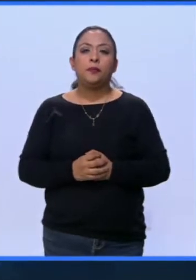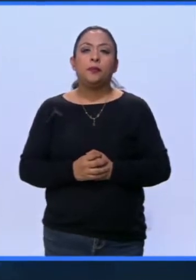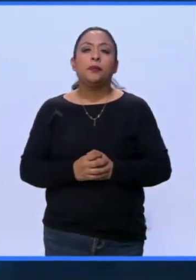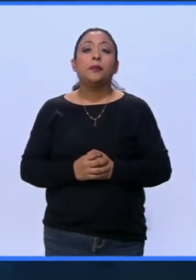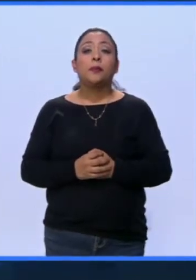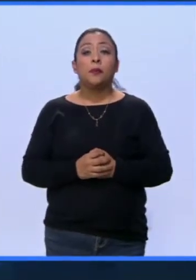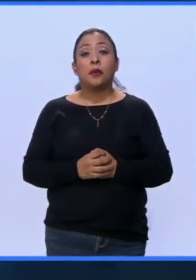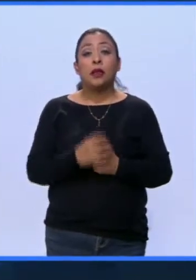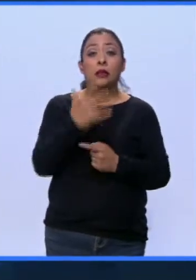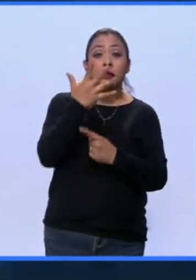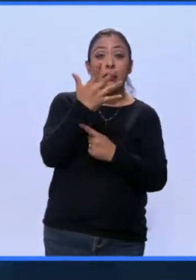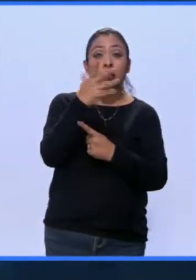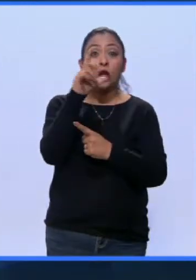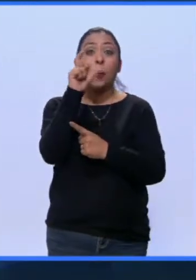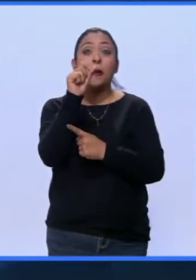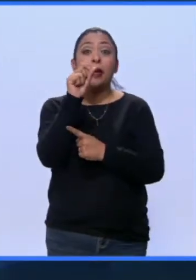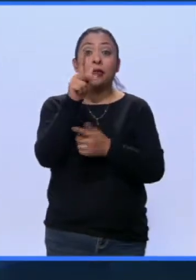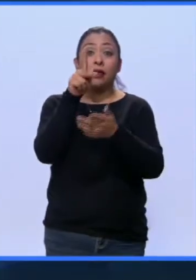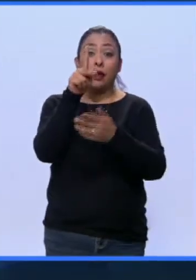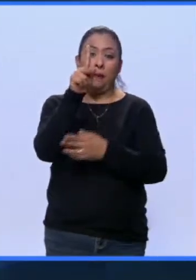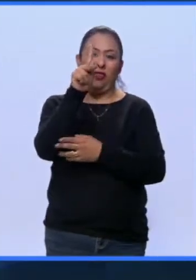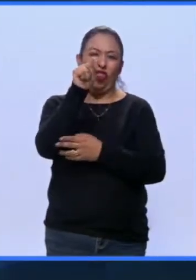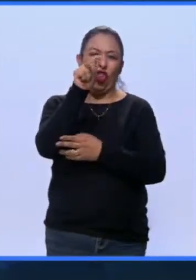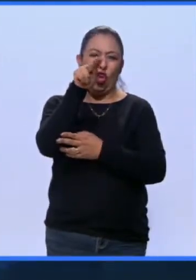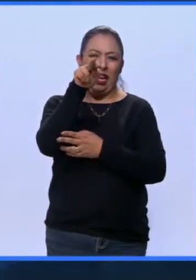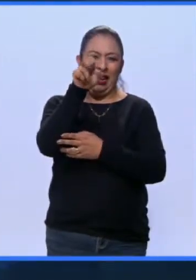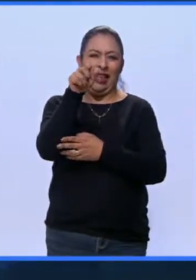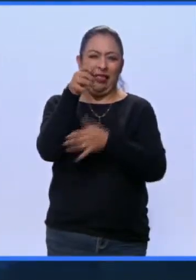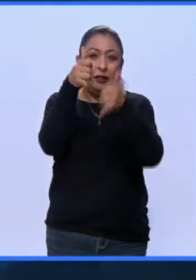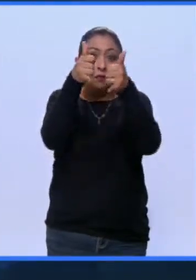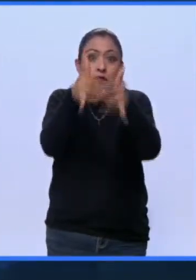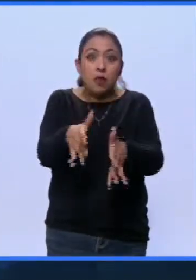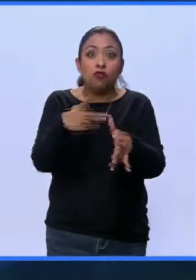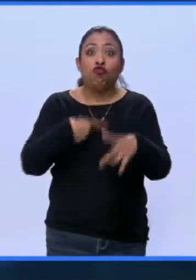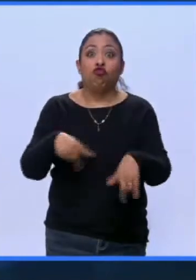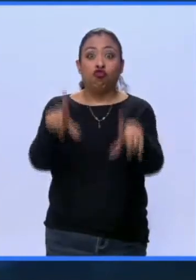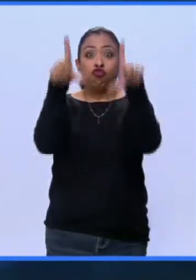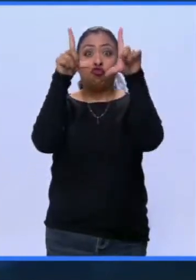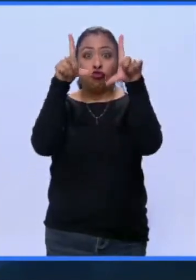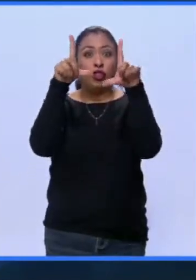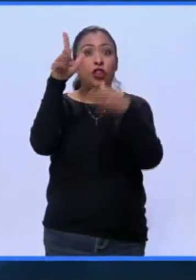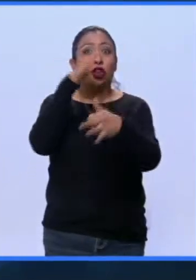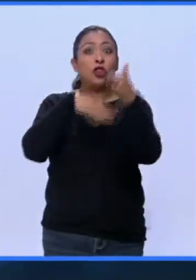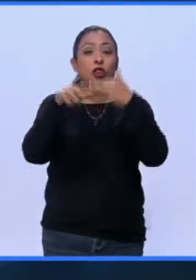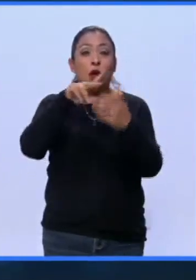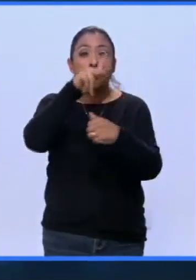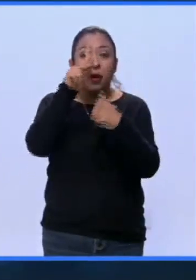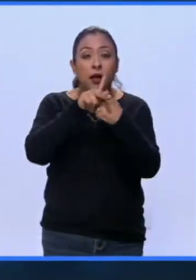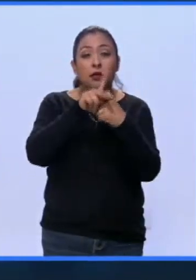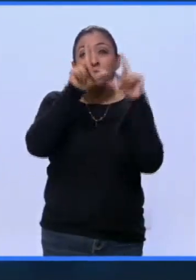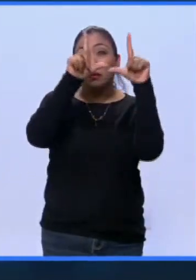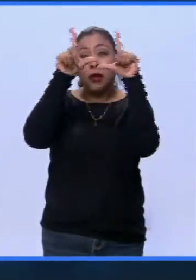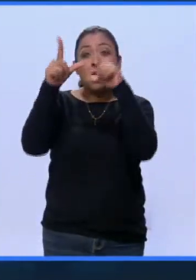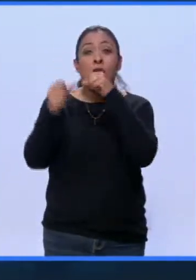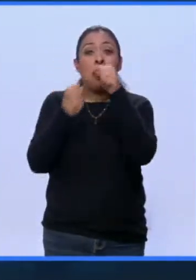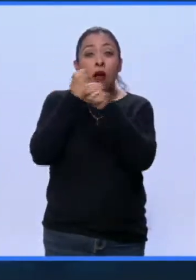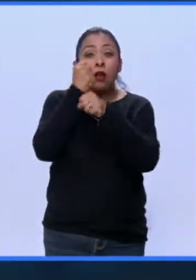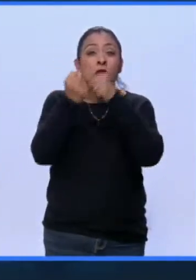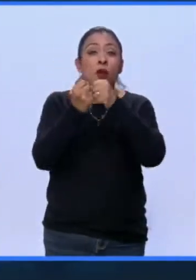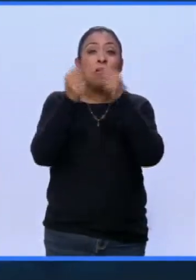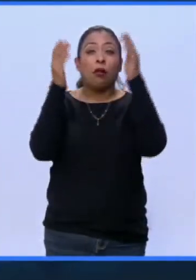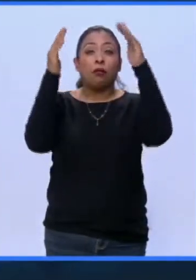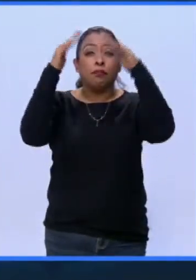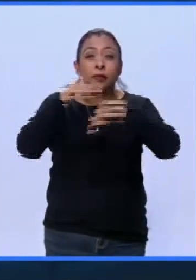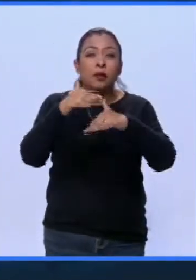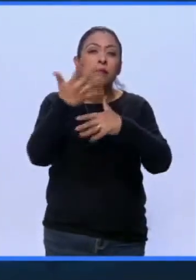Entre 5 y 20 toneladas pesan los anuncios espectaculares que están en todo el país. Cada año se cae un promedio de